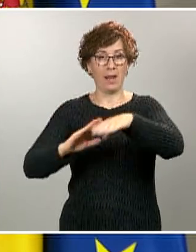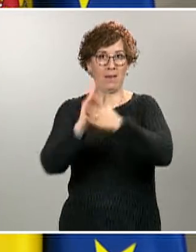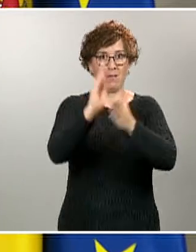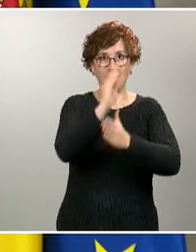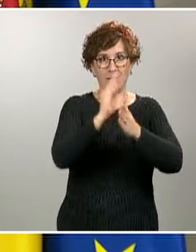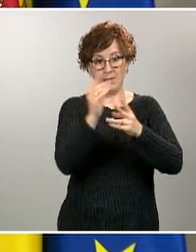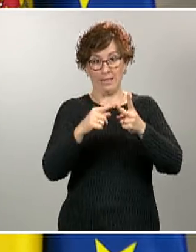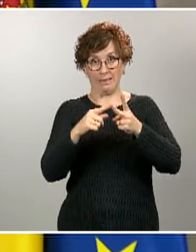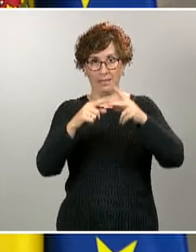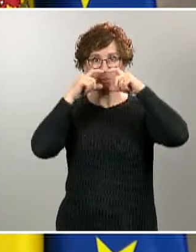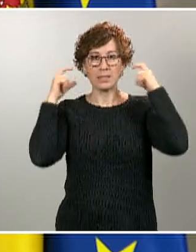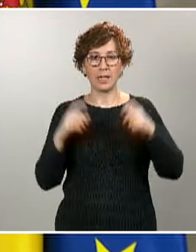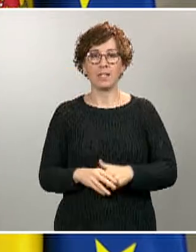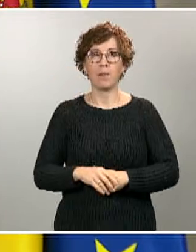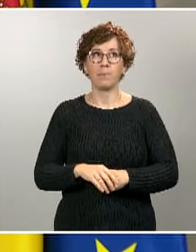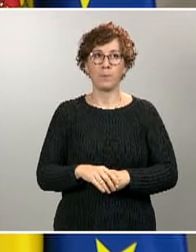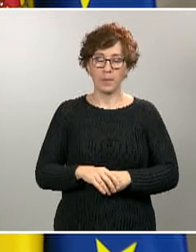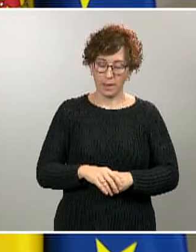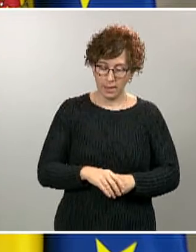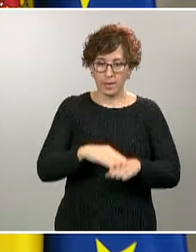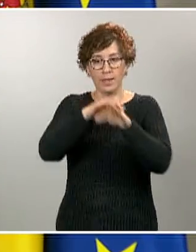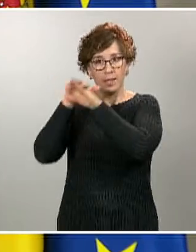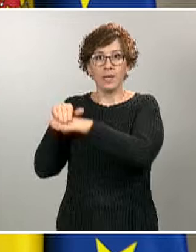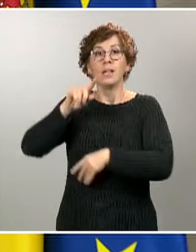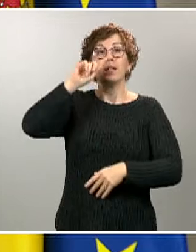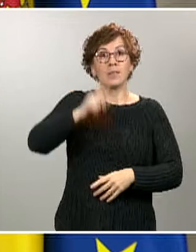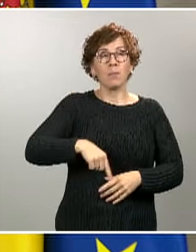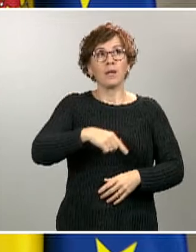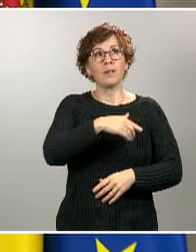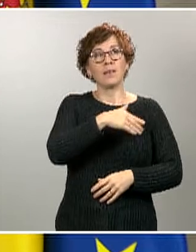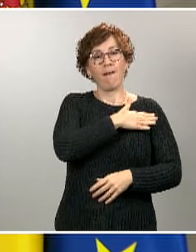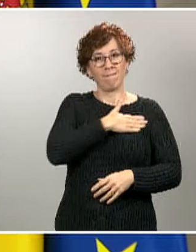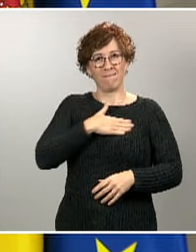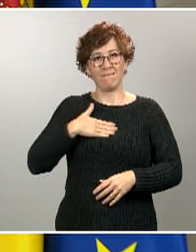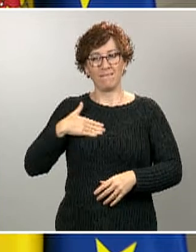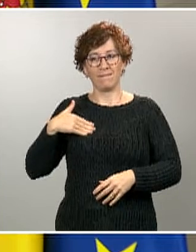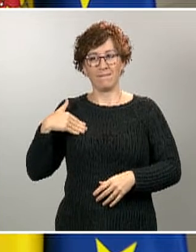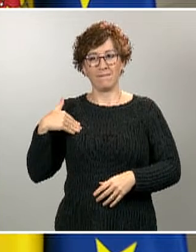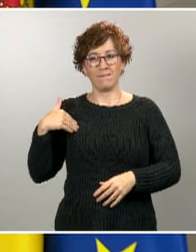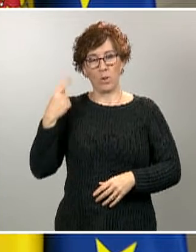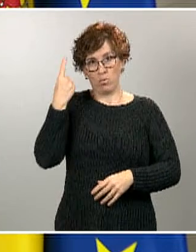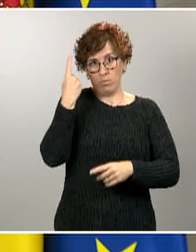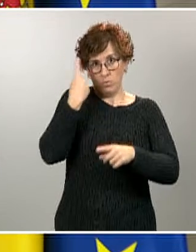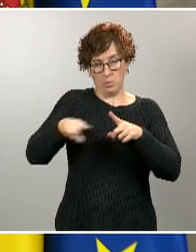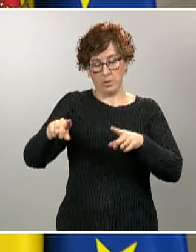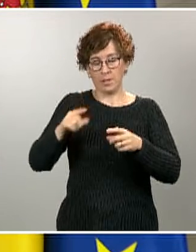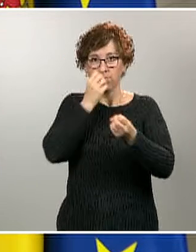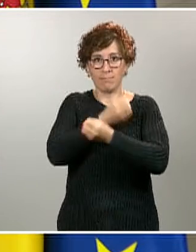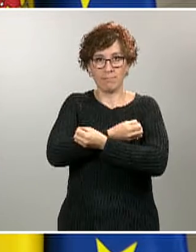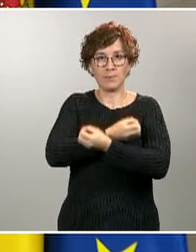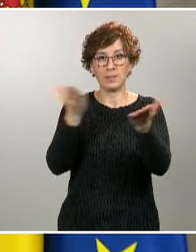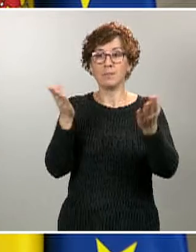En tercer lugar, quería también compartir con ustedes que ayer, tal como habíamos avanzado en